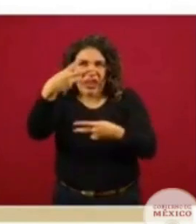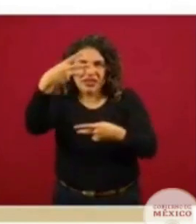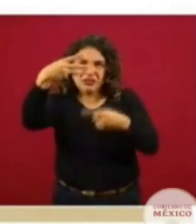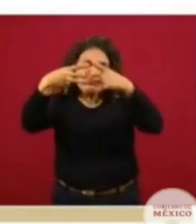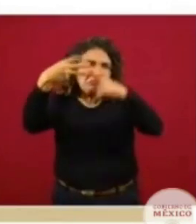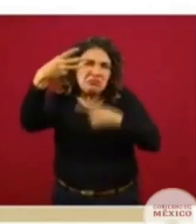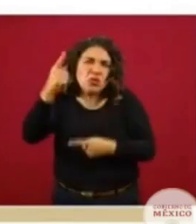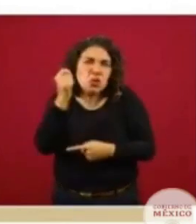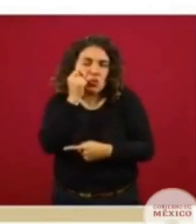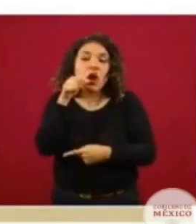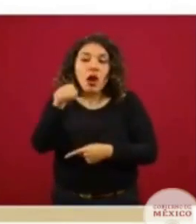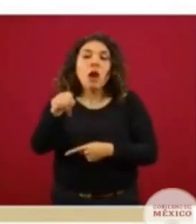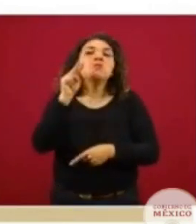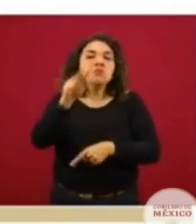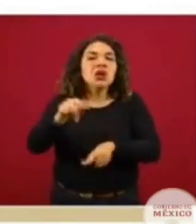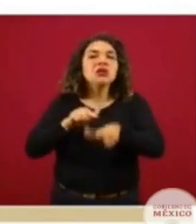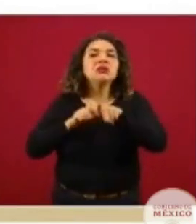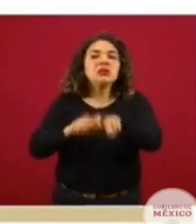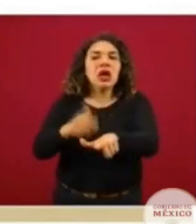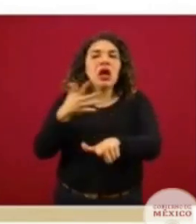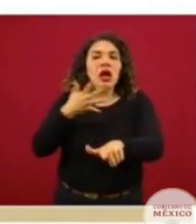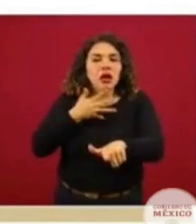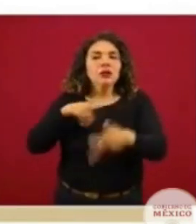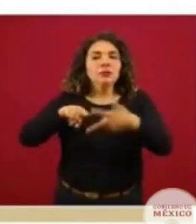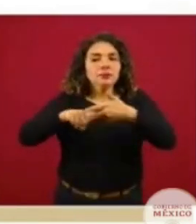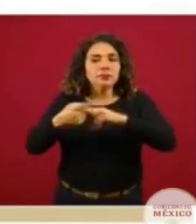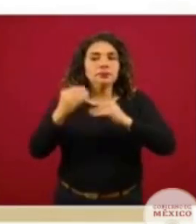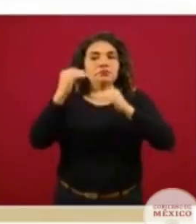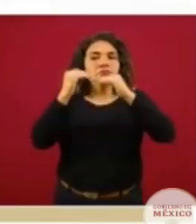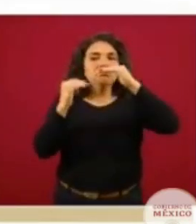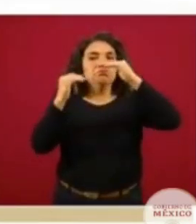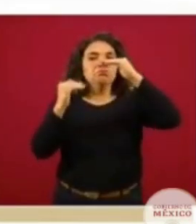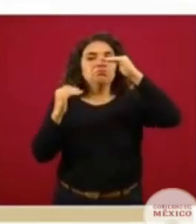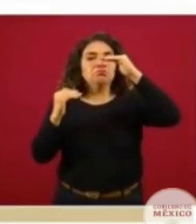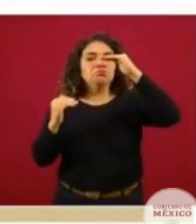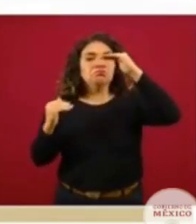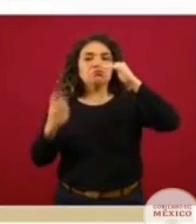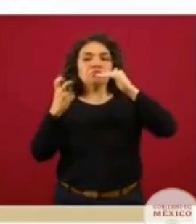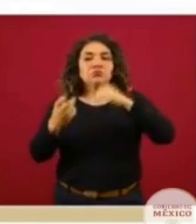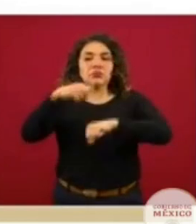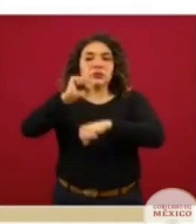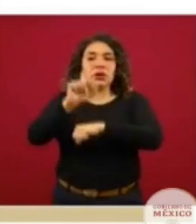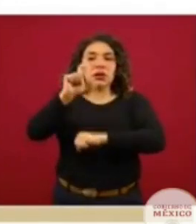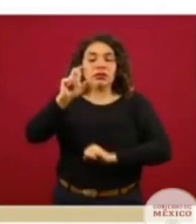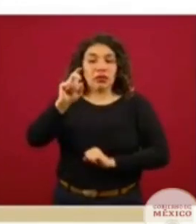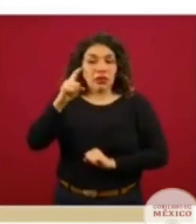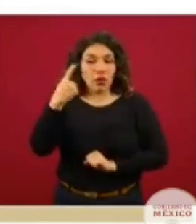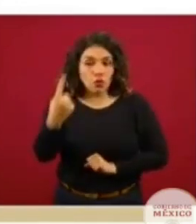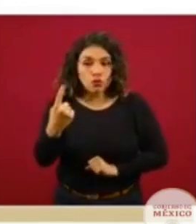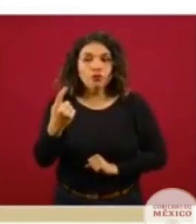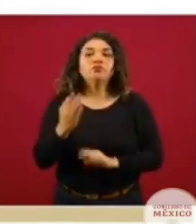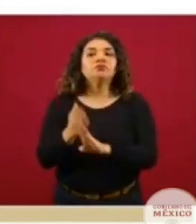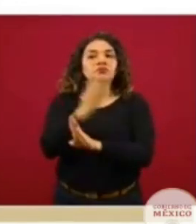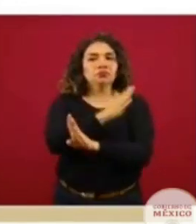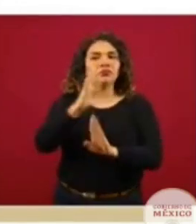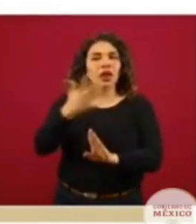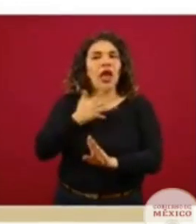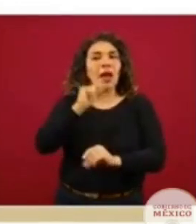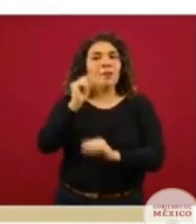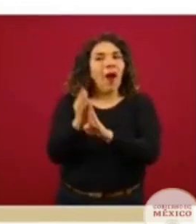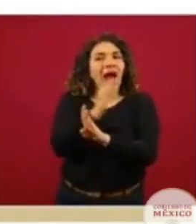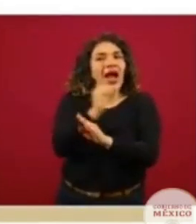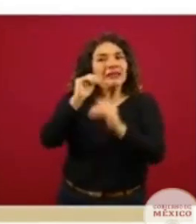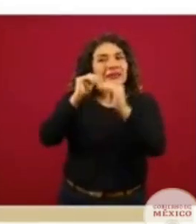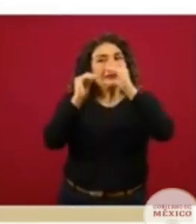podemos ver que continuamos con una reducción en la semana 31, ya habíamos tenido una reducción